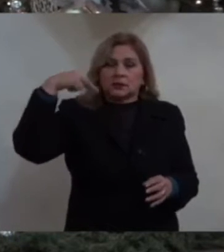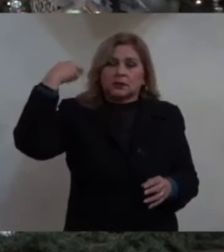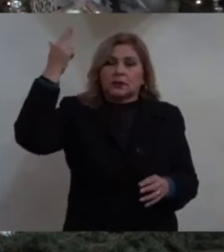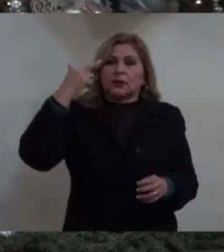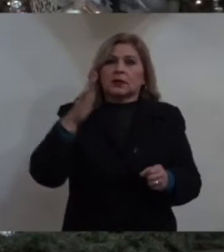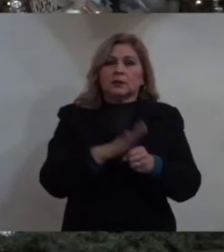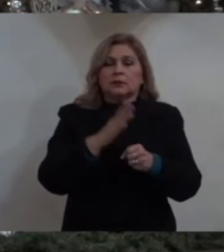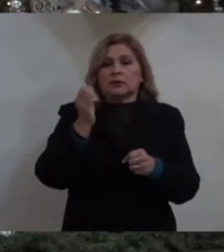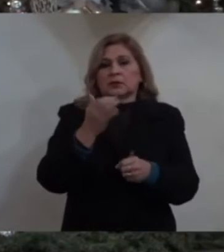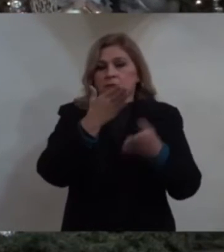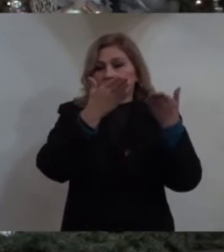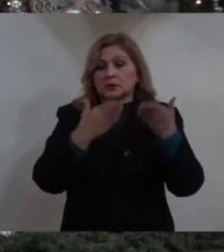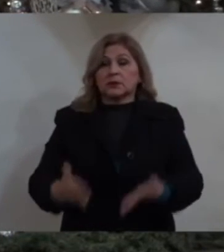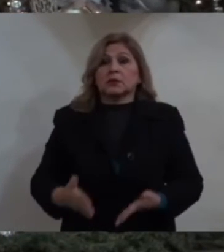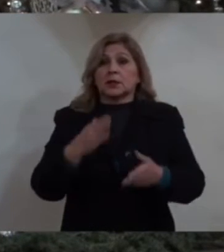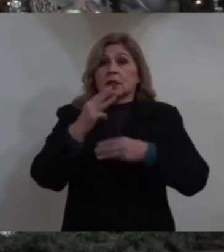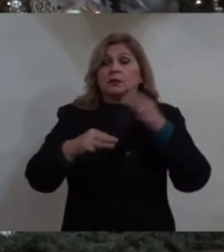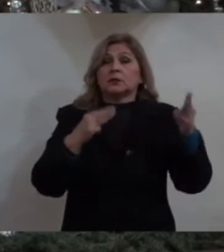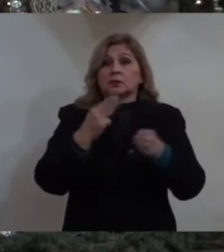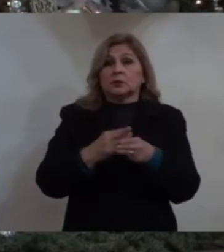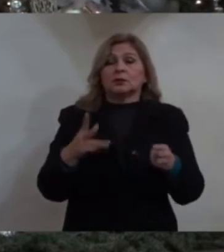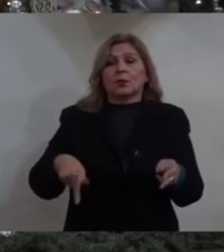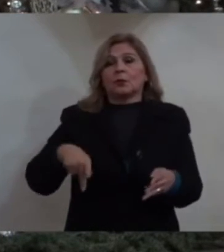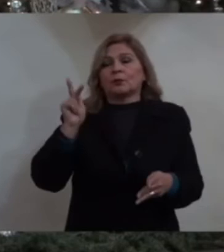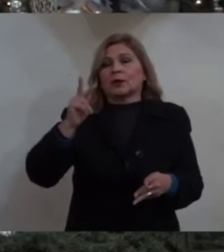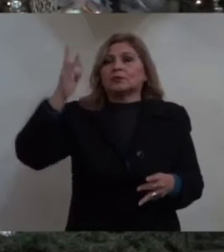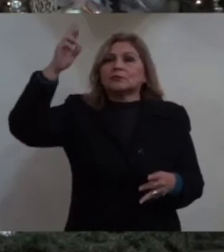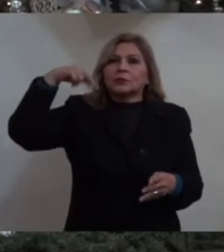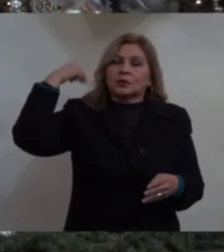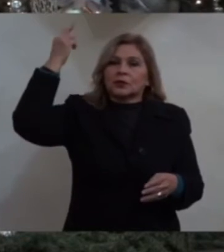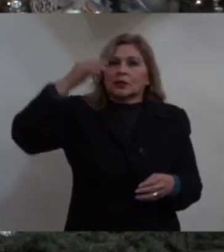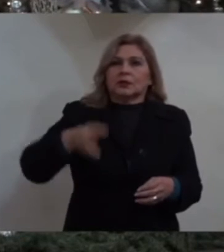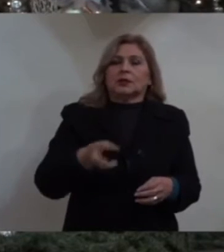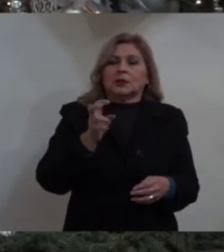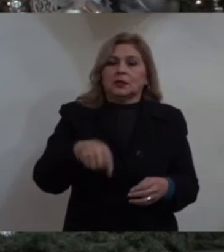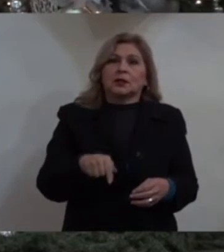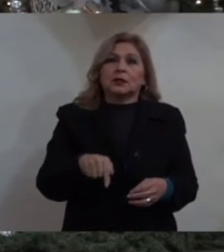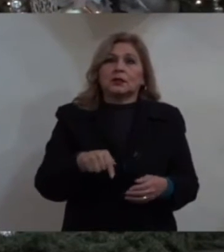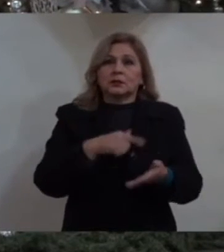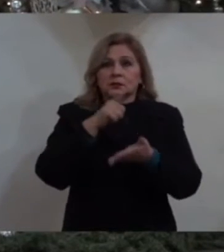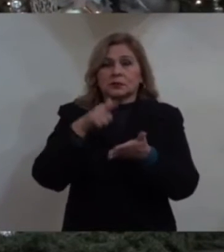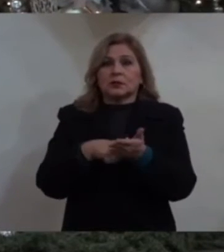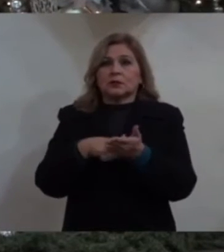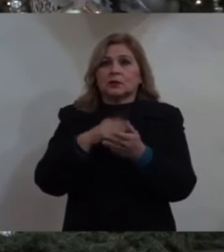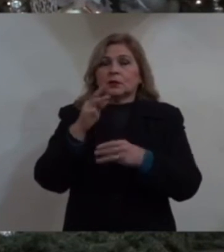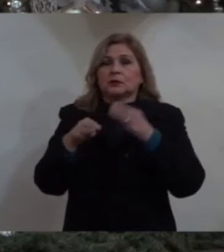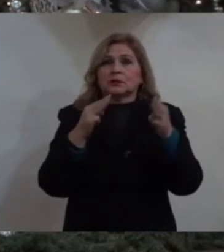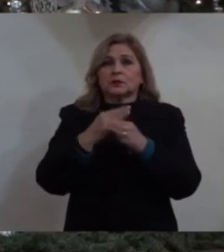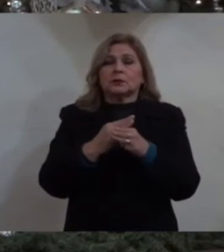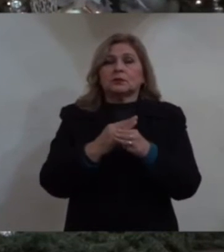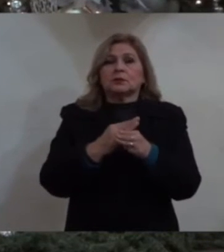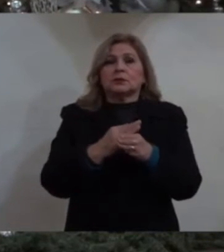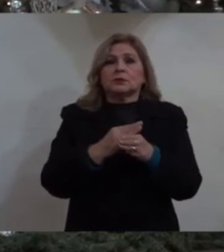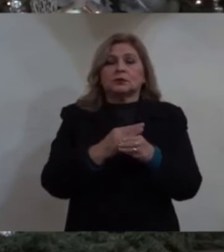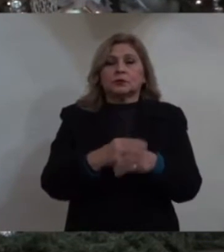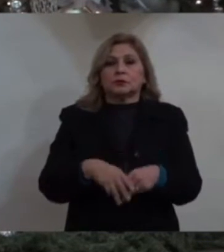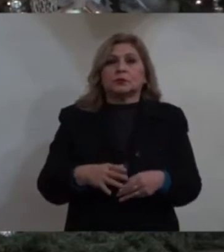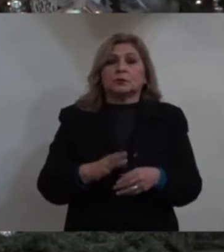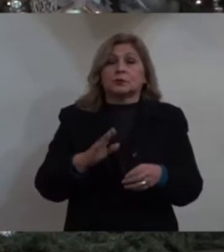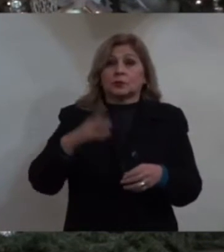Pero mi reino no es de este mundo. Los magos de Oriente